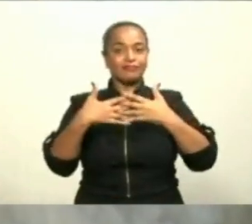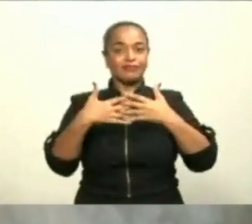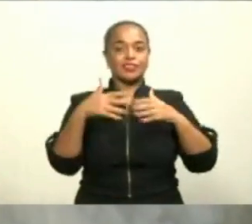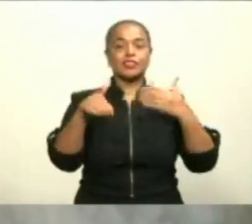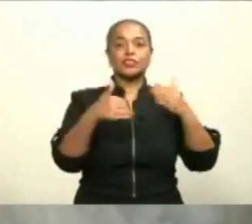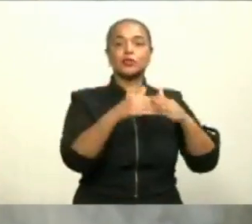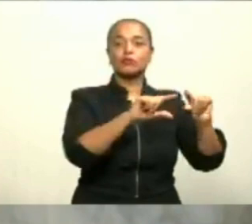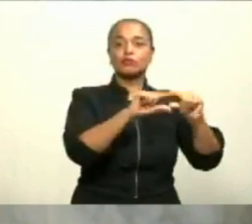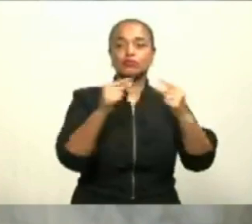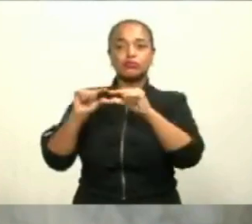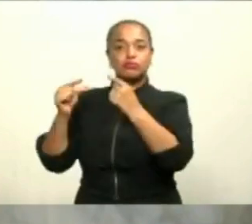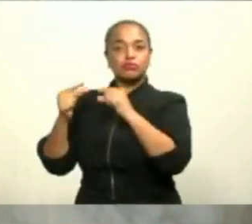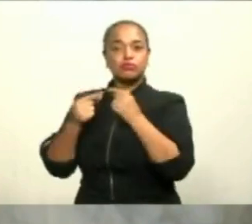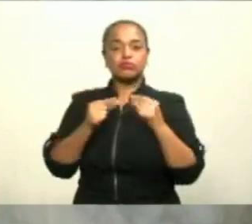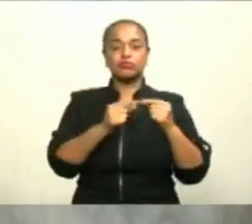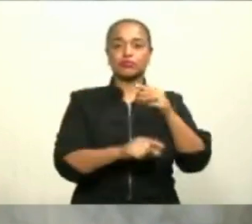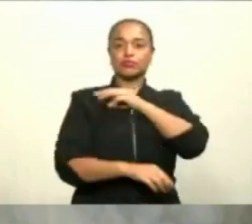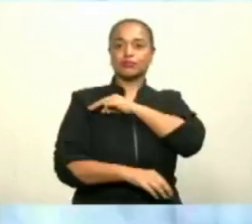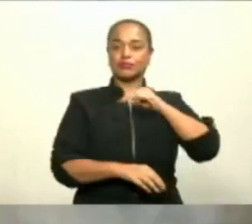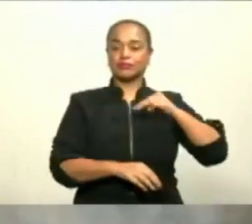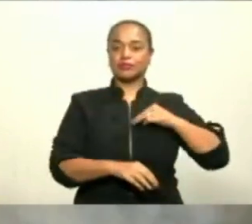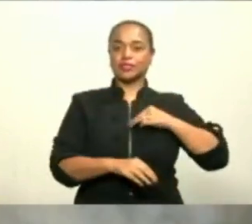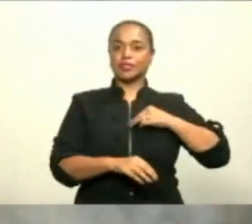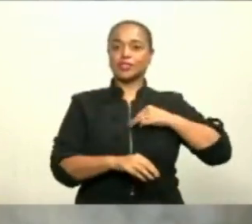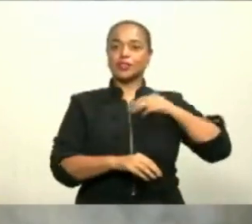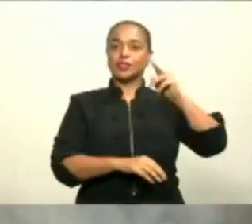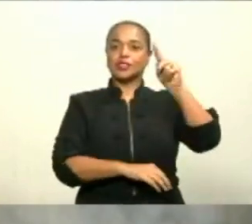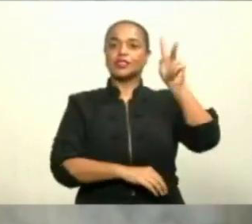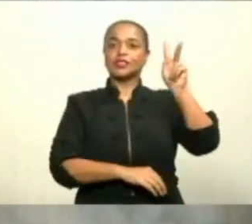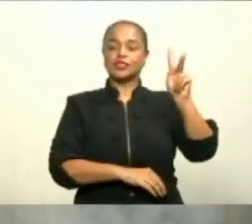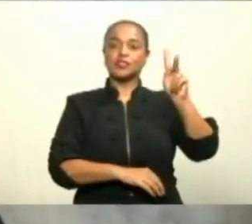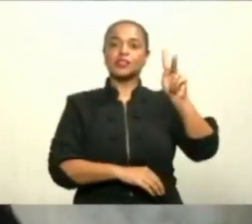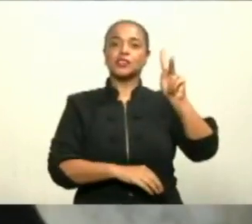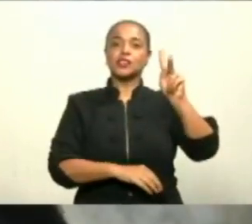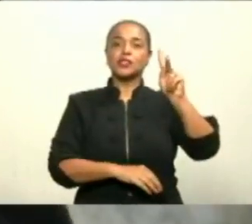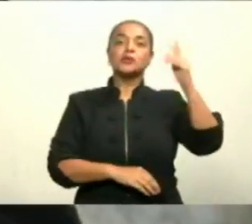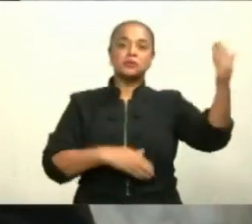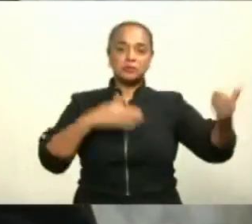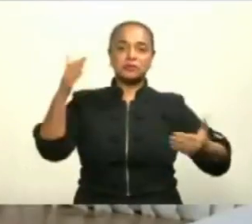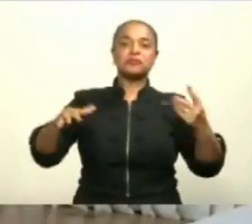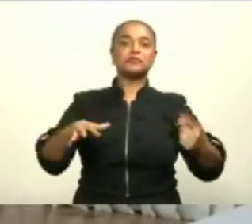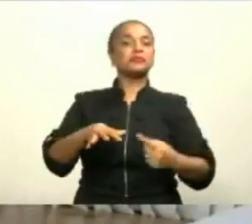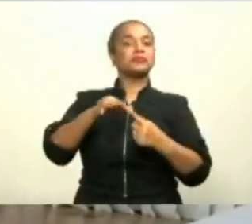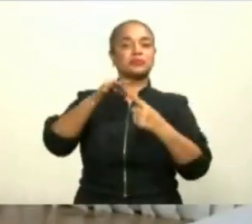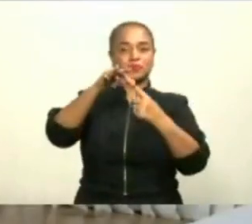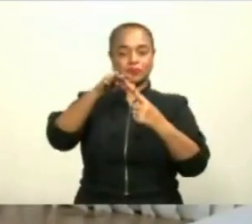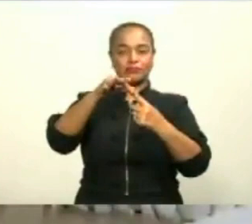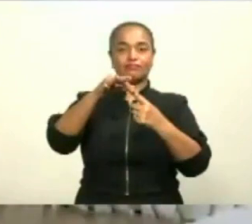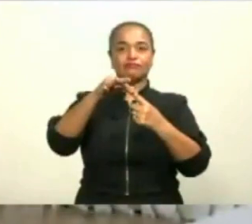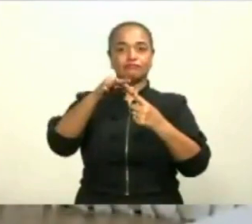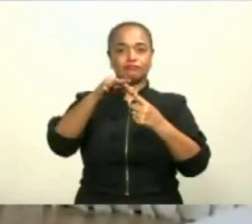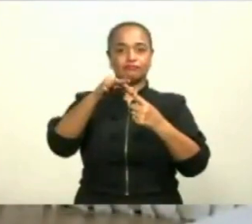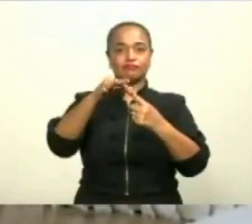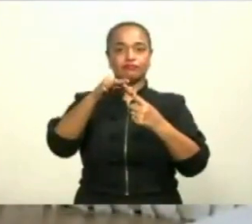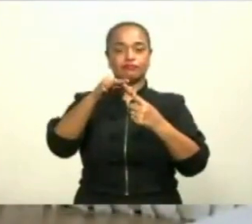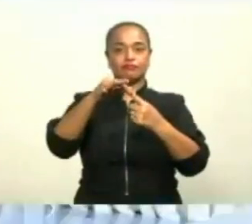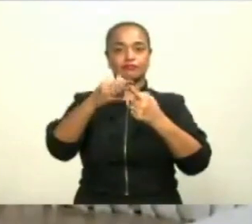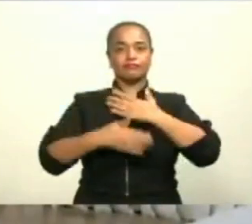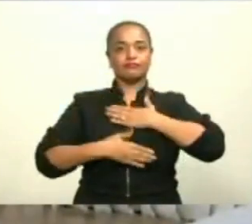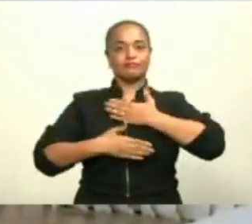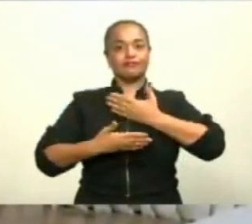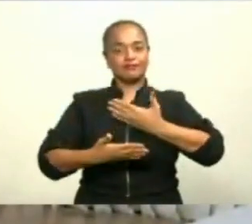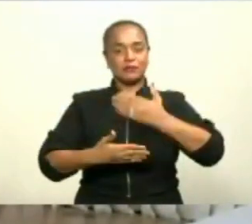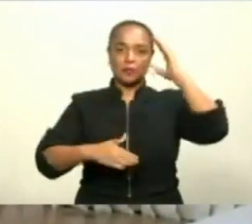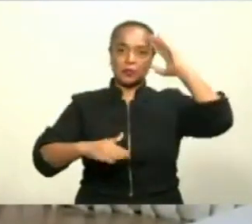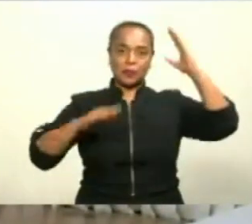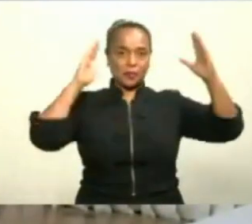medios de comunicación e invitados especiales. Reciban un cordial saludo de parte de AstraZeneca